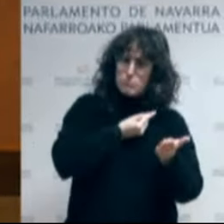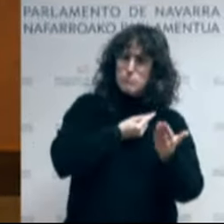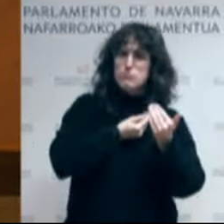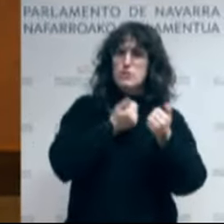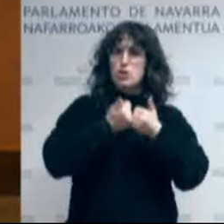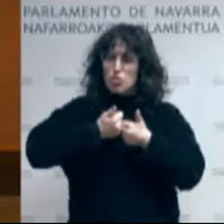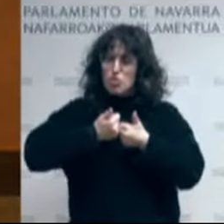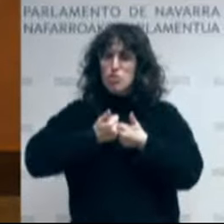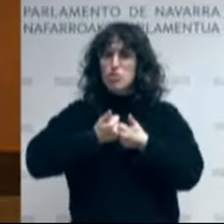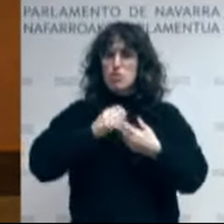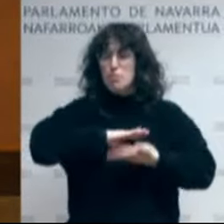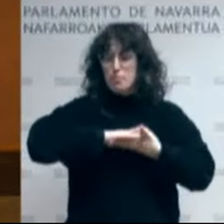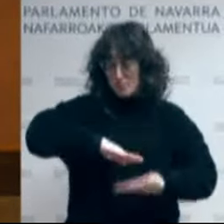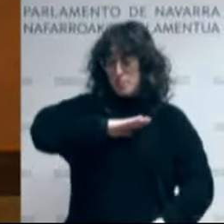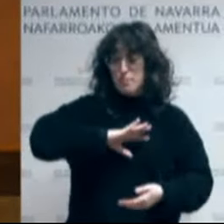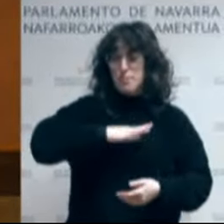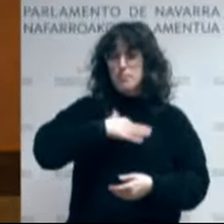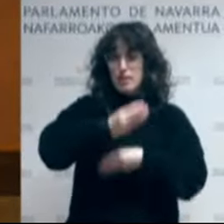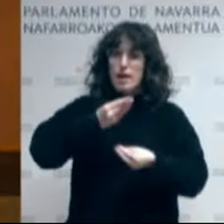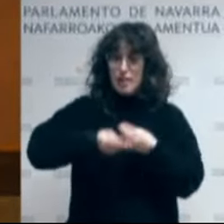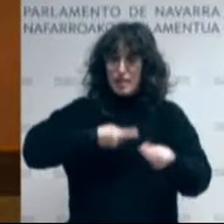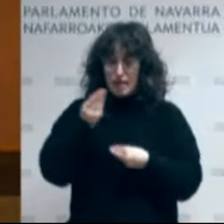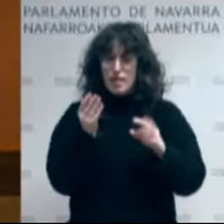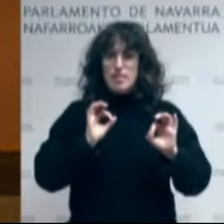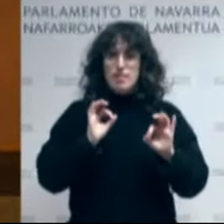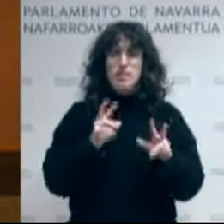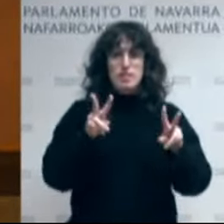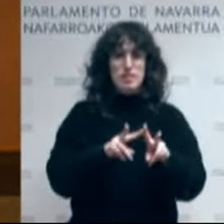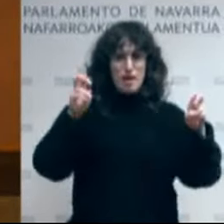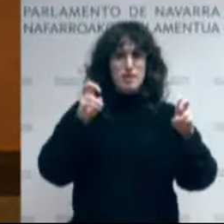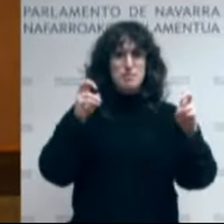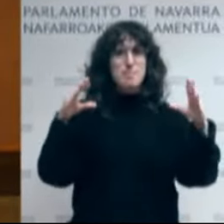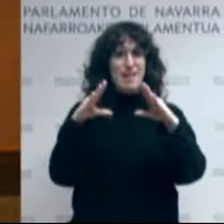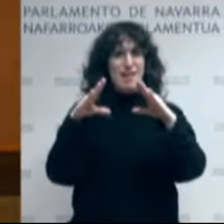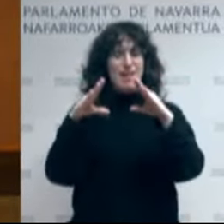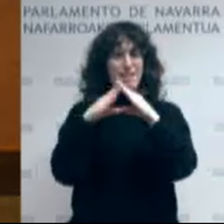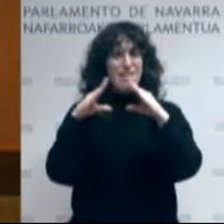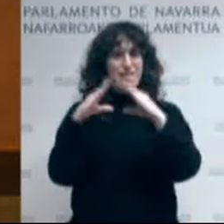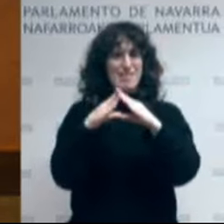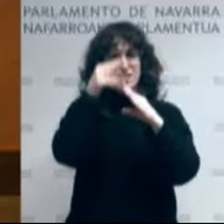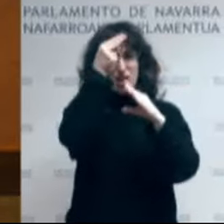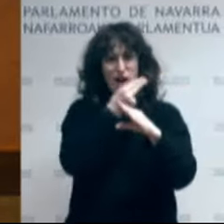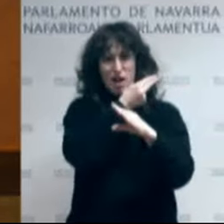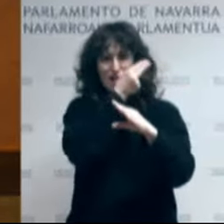katolikoaren inmatrikulazioen aurrean bulego bat sortuz, kontsultarako,